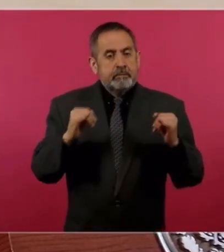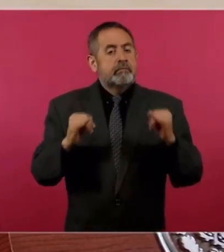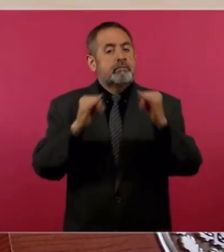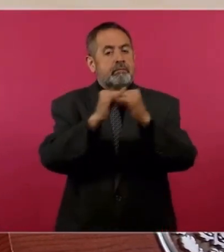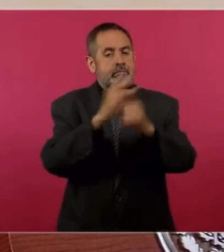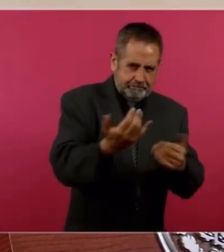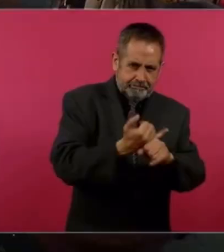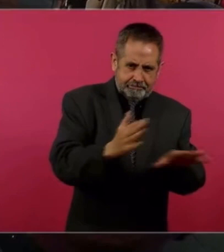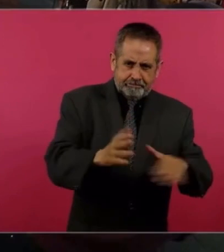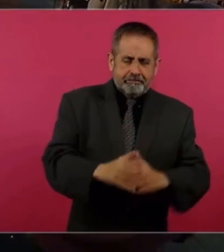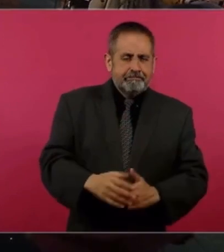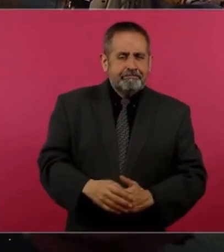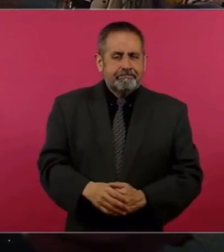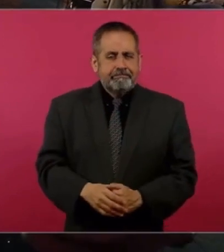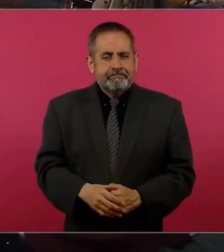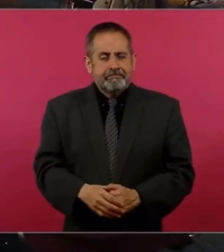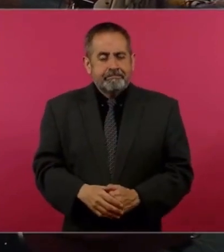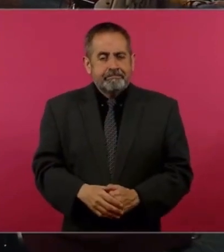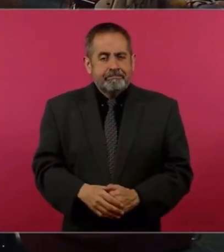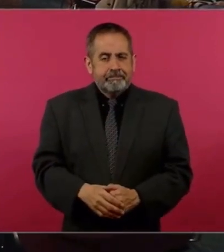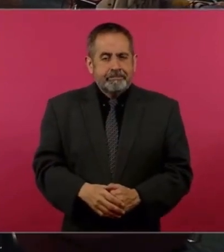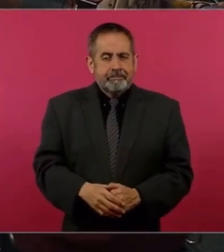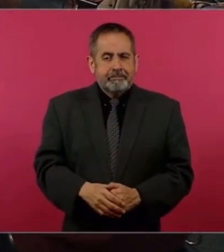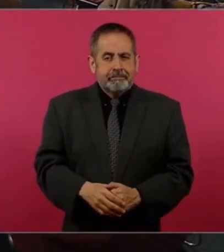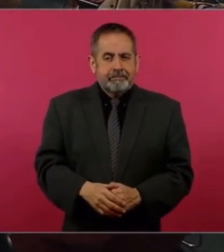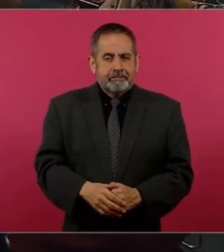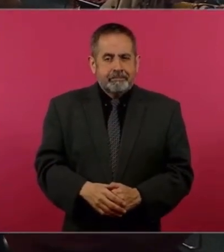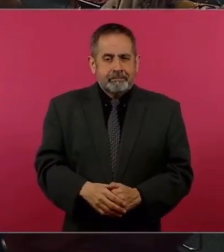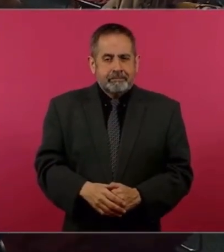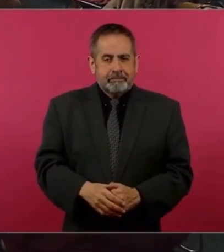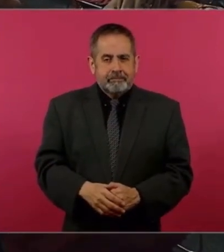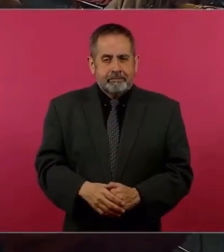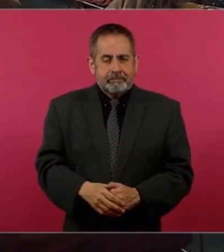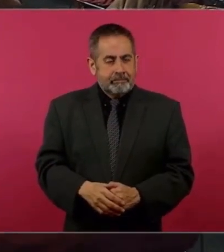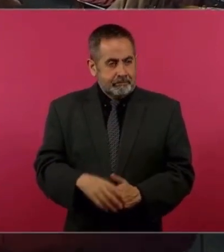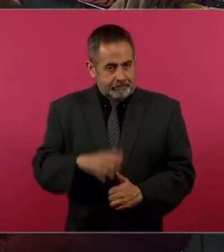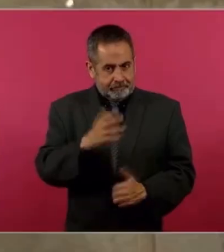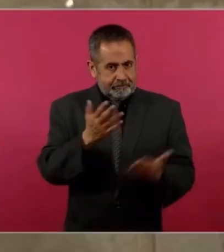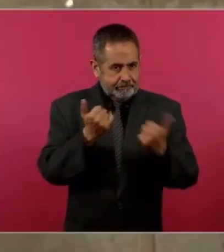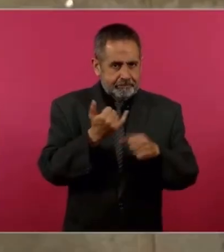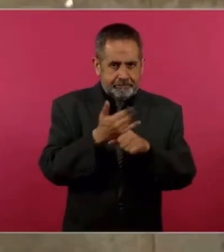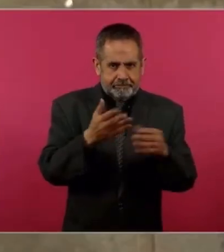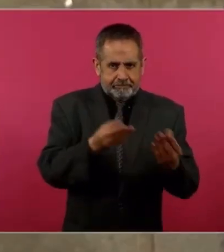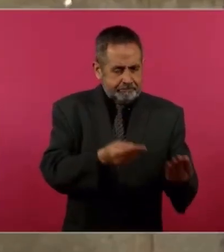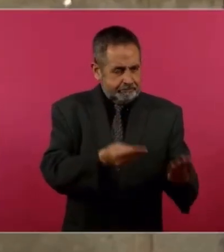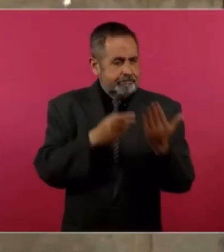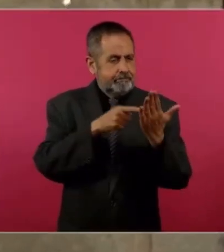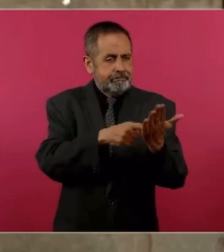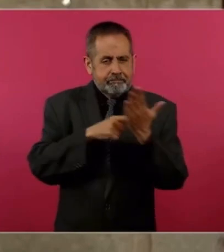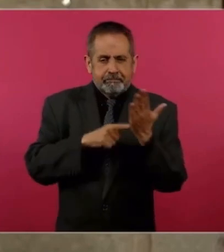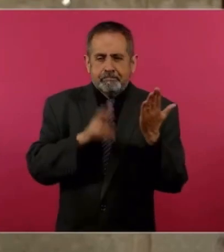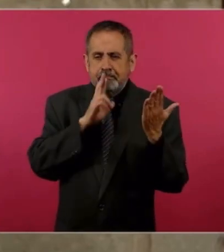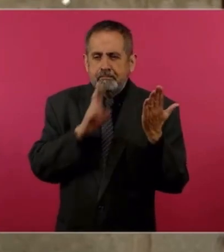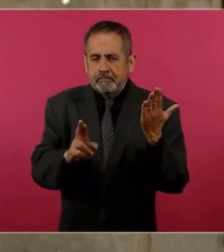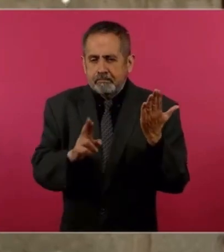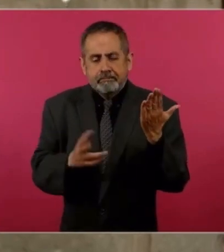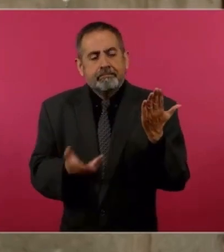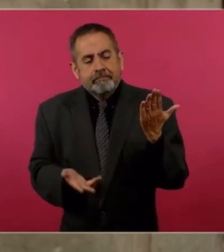al INAI. Si nos da el resultado de la